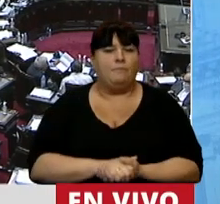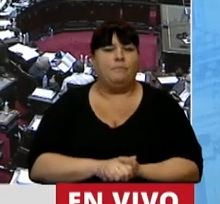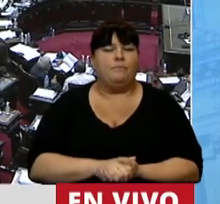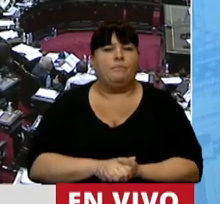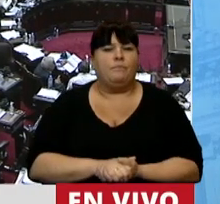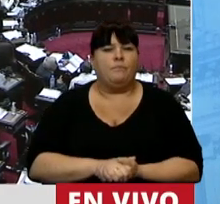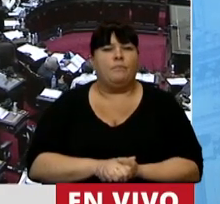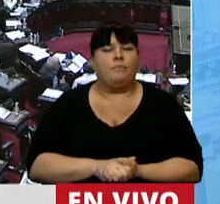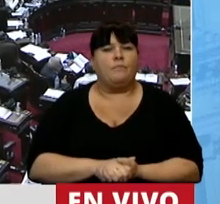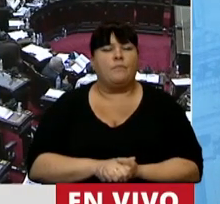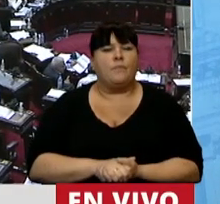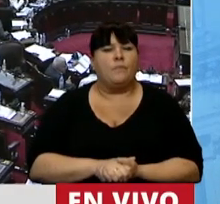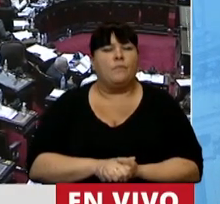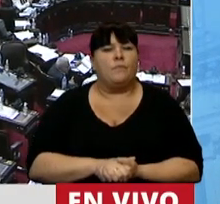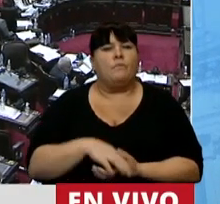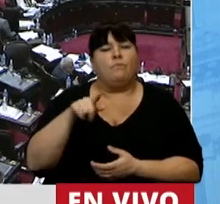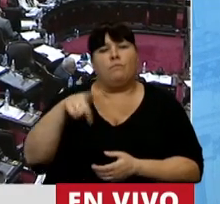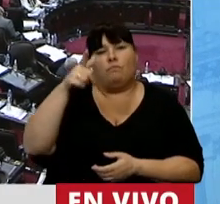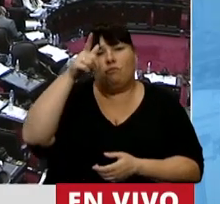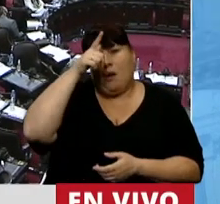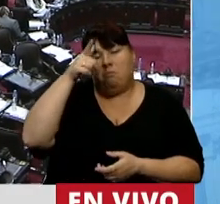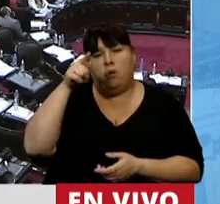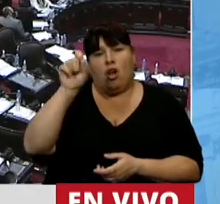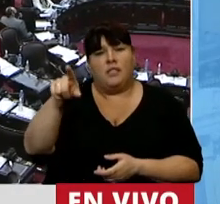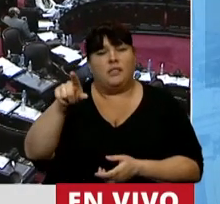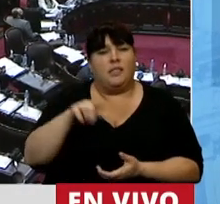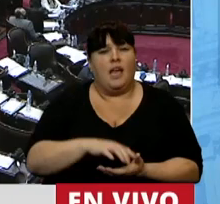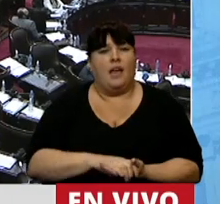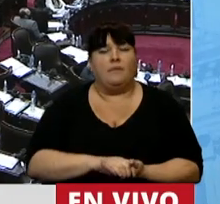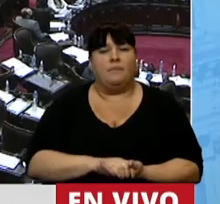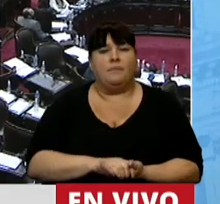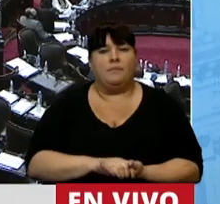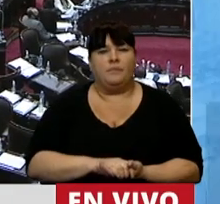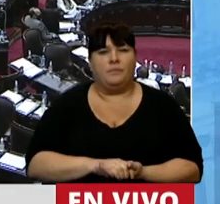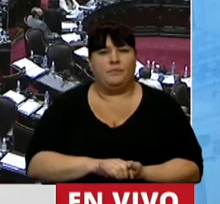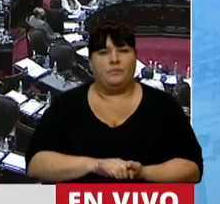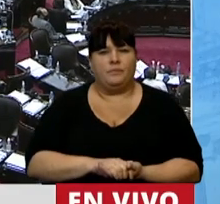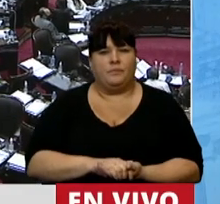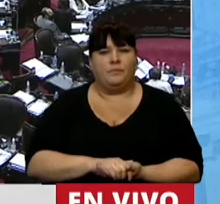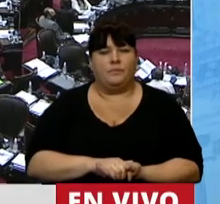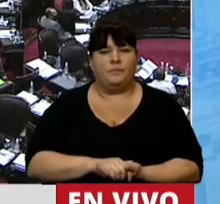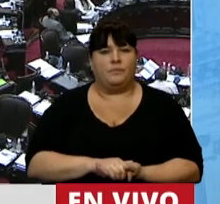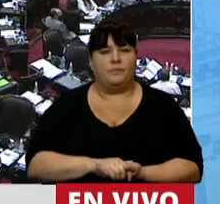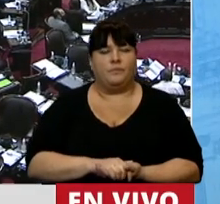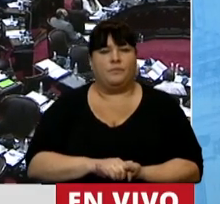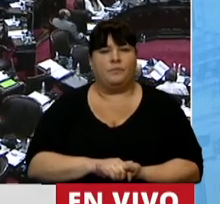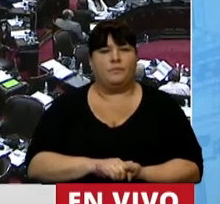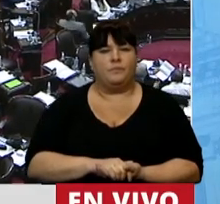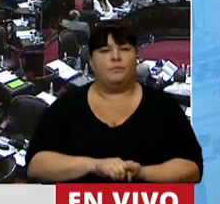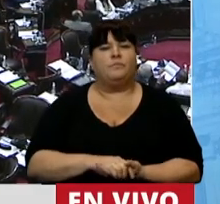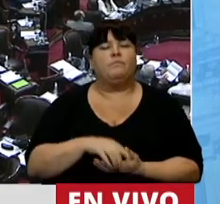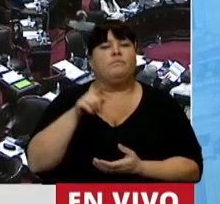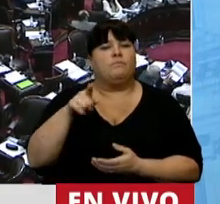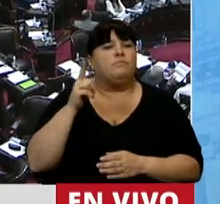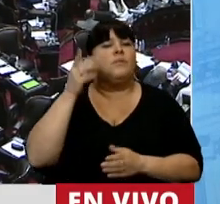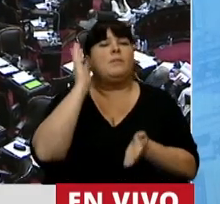del personal de guardia y